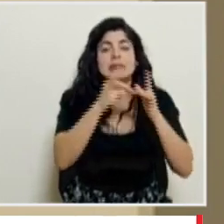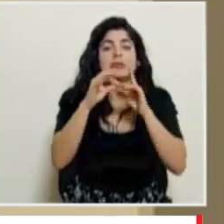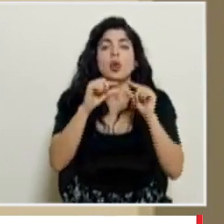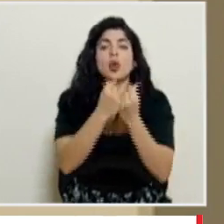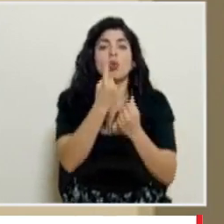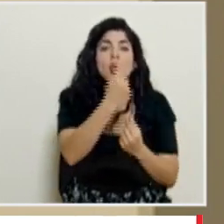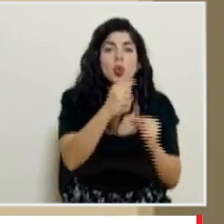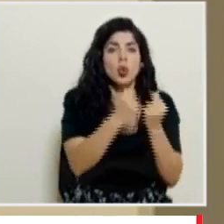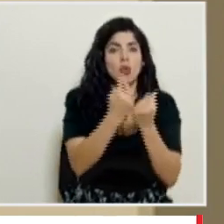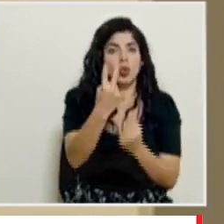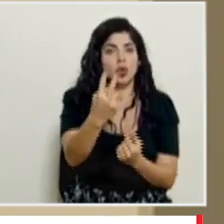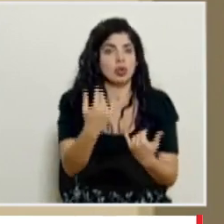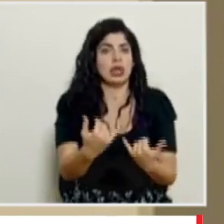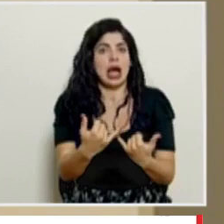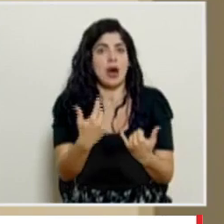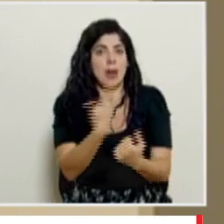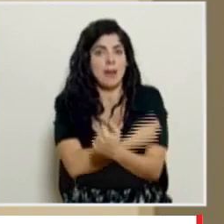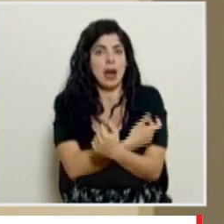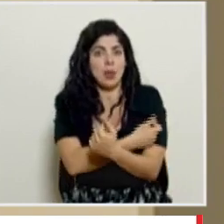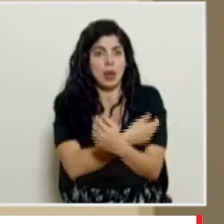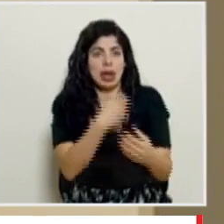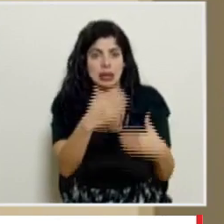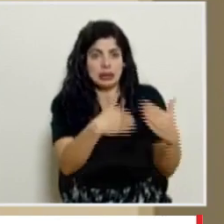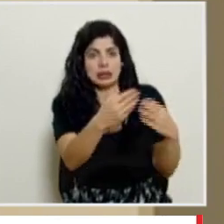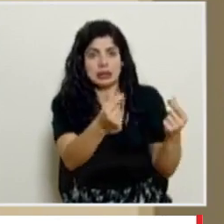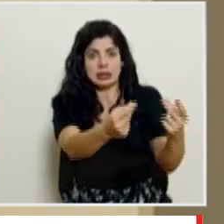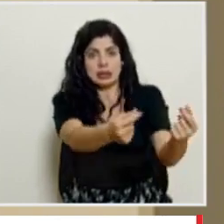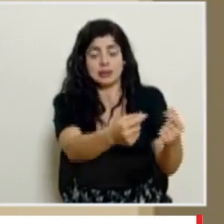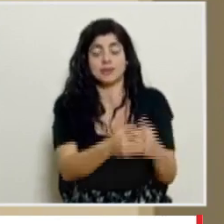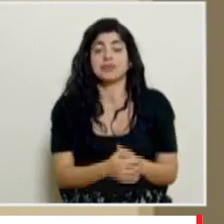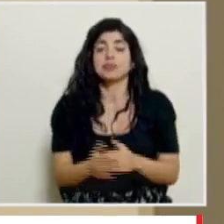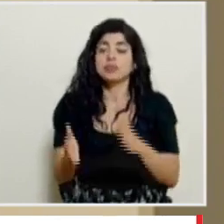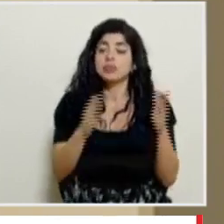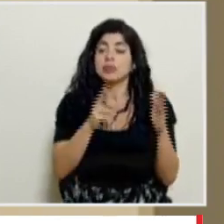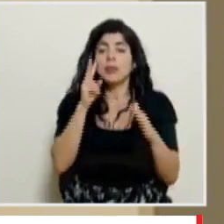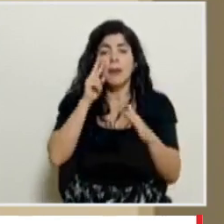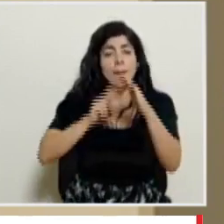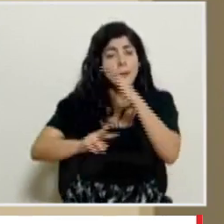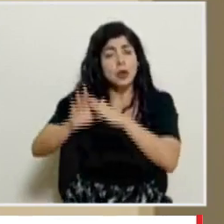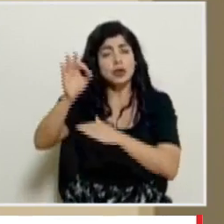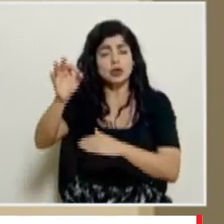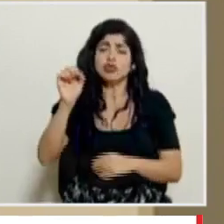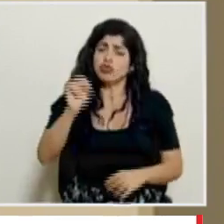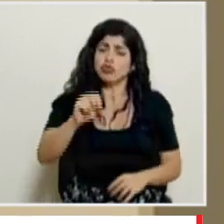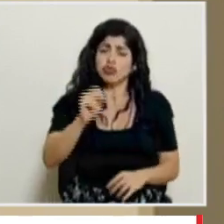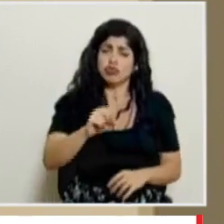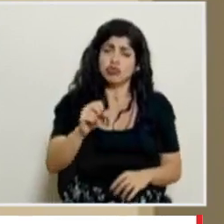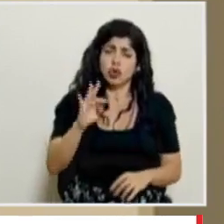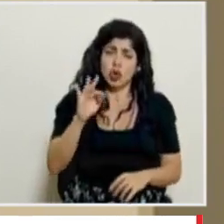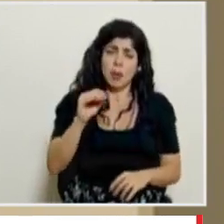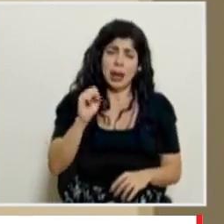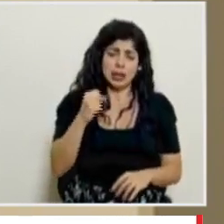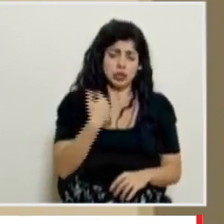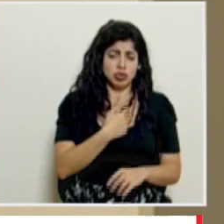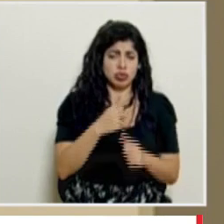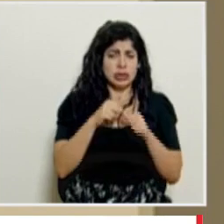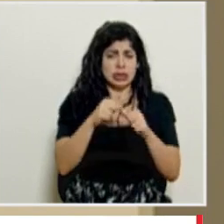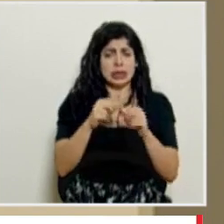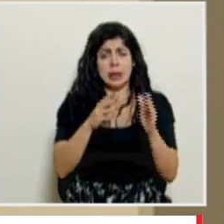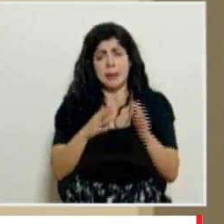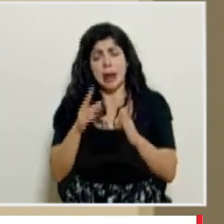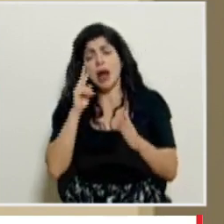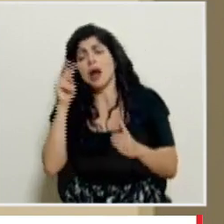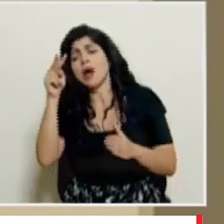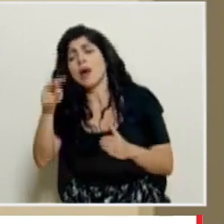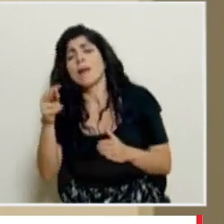que es que estamos en este momento vacunando con respecto a las proyecciones Tomás sí claro hemos seguido haciendo ejercicios de proyecciones